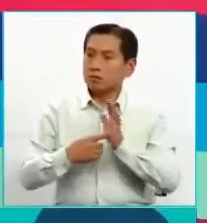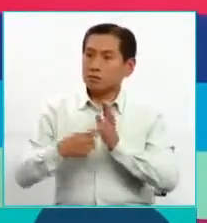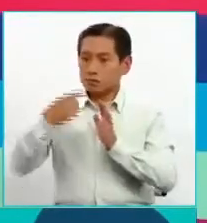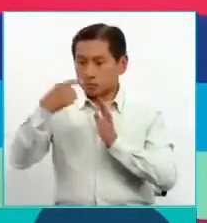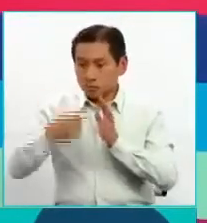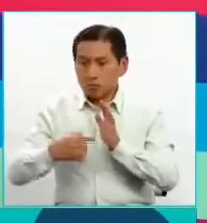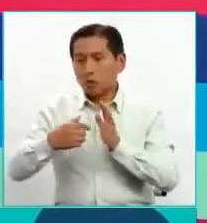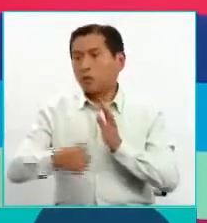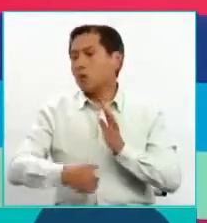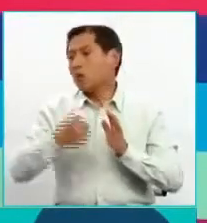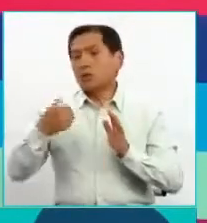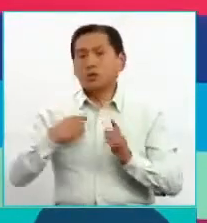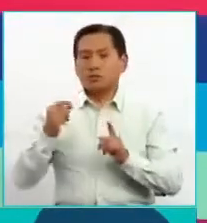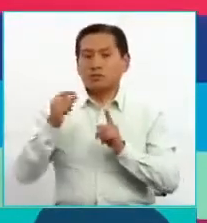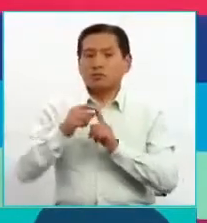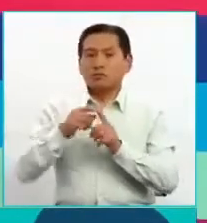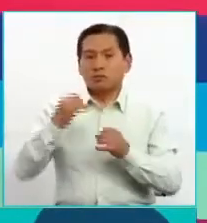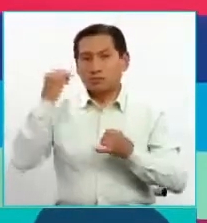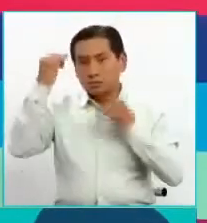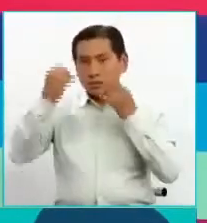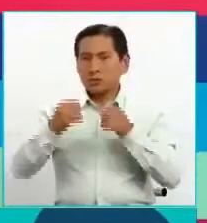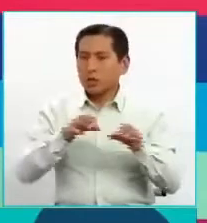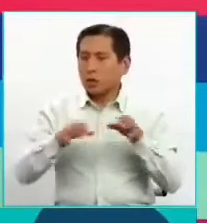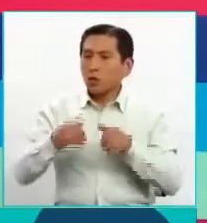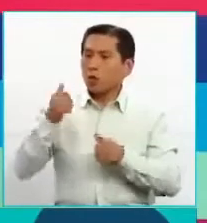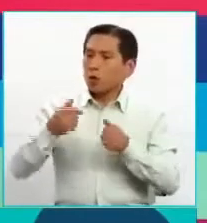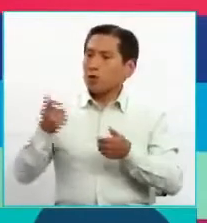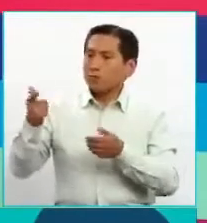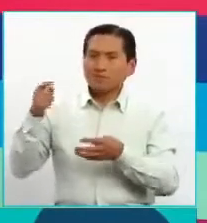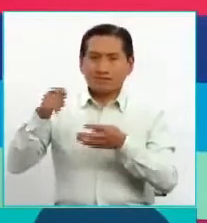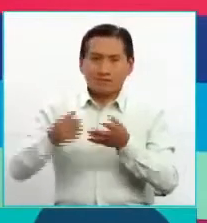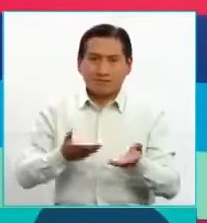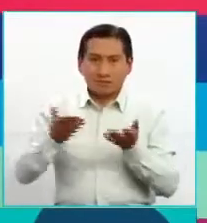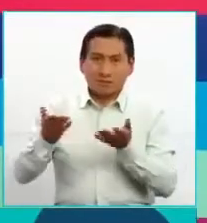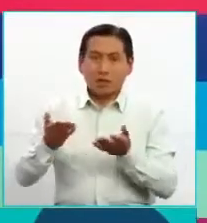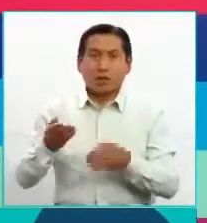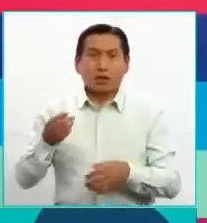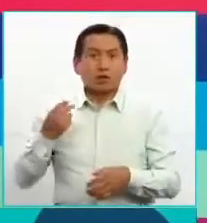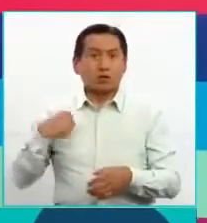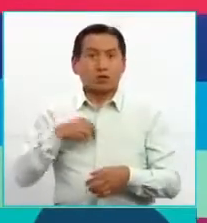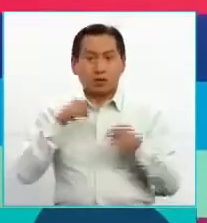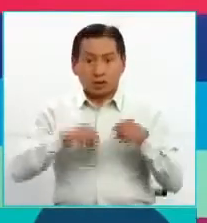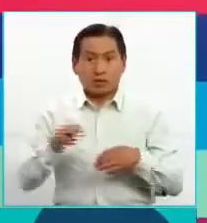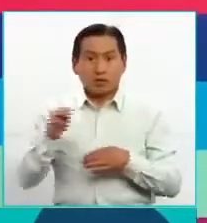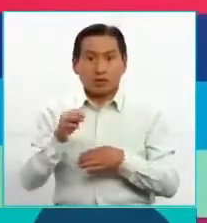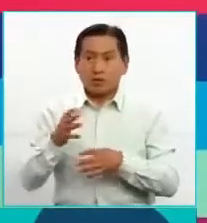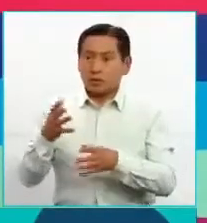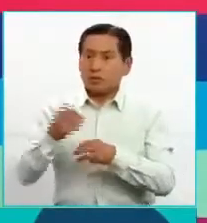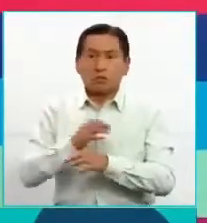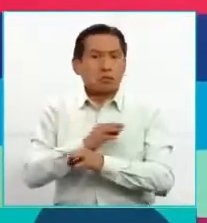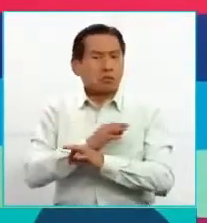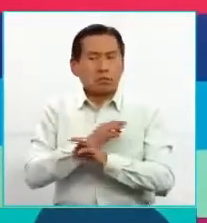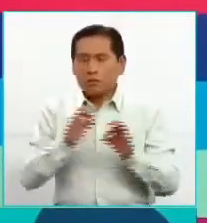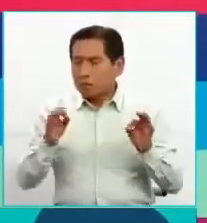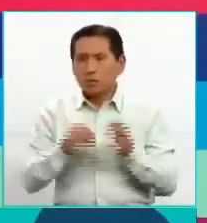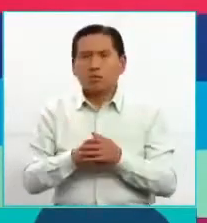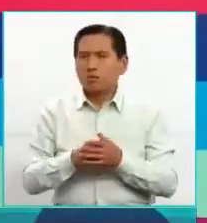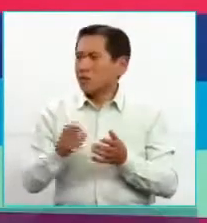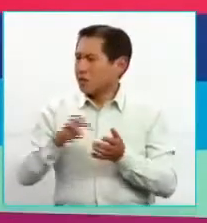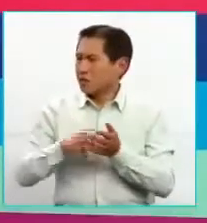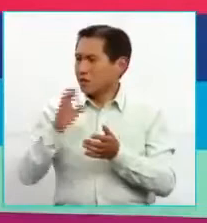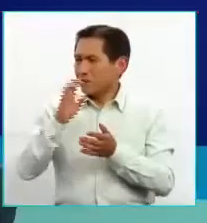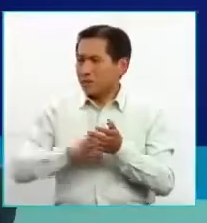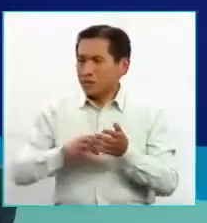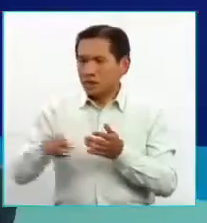que sugiere también qué cosas tiene que hacer. Entonces, eso nosotros en este ministerio no hemos encontrado. Claro, le ha faltado y es como empezar